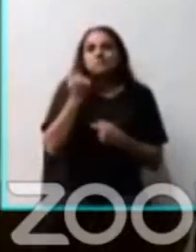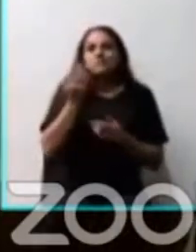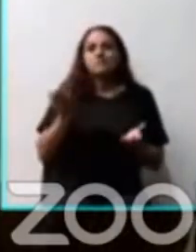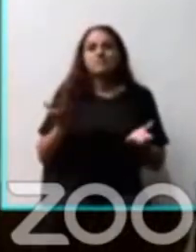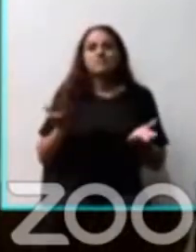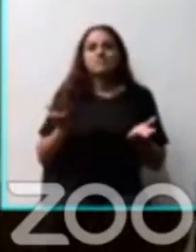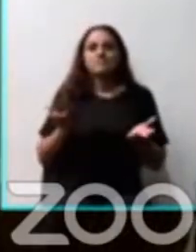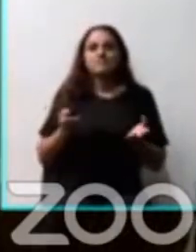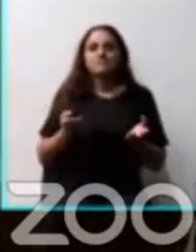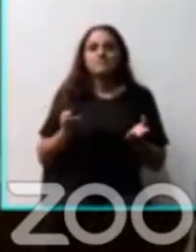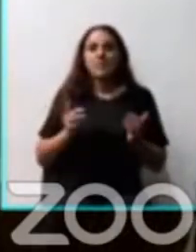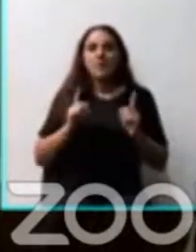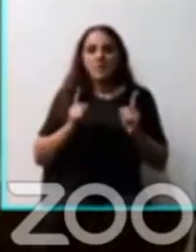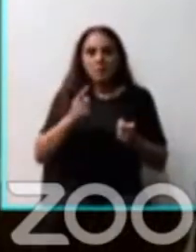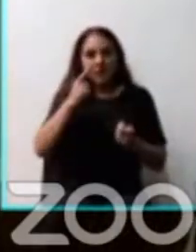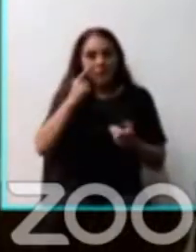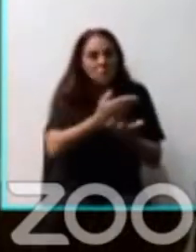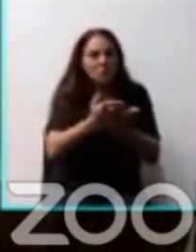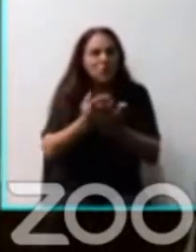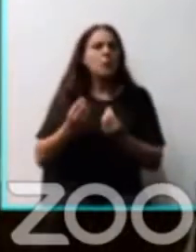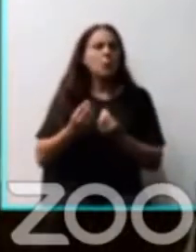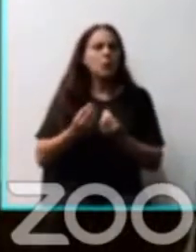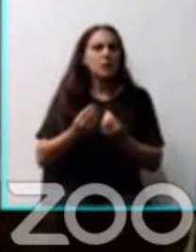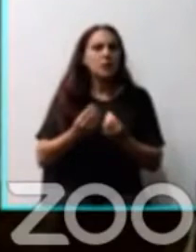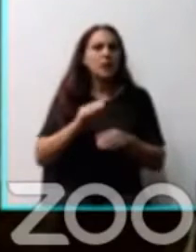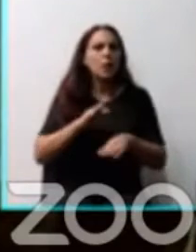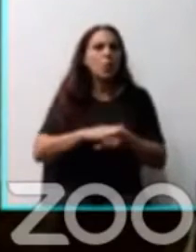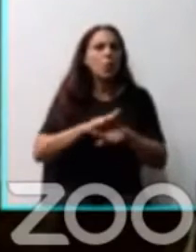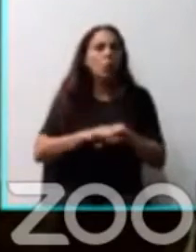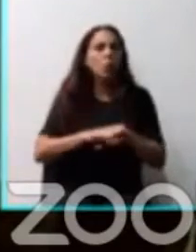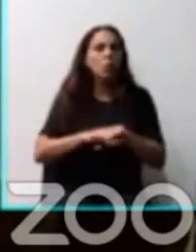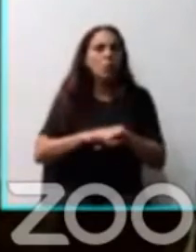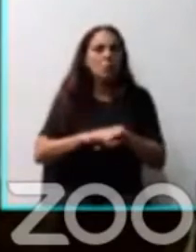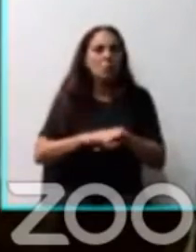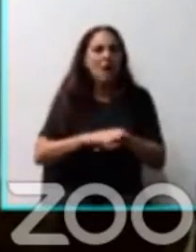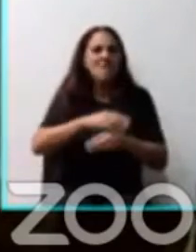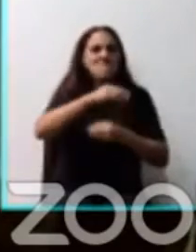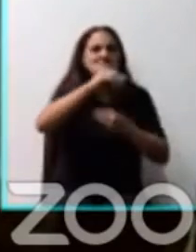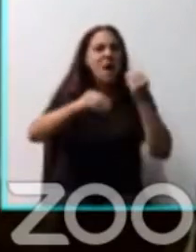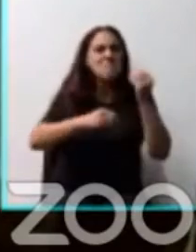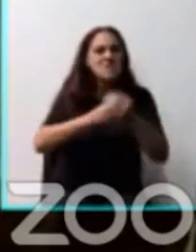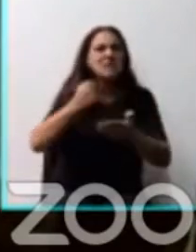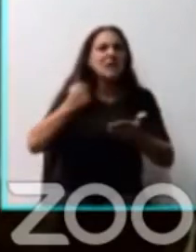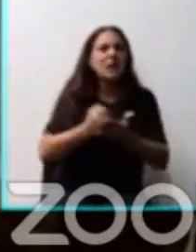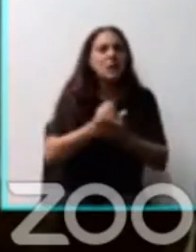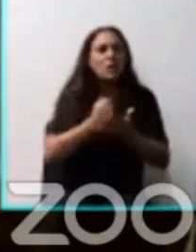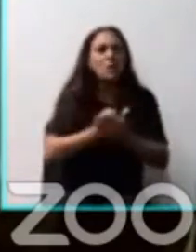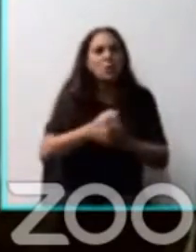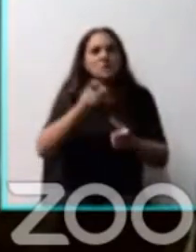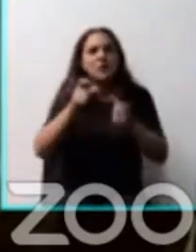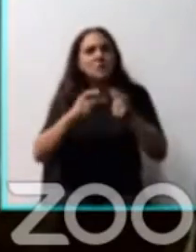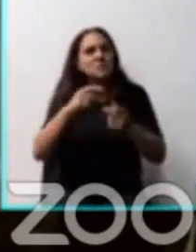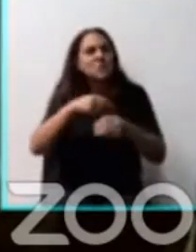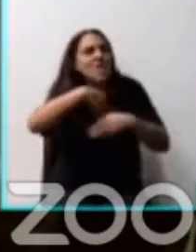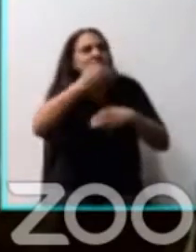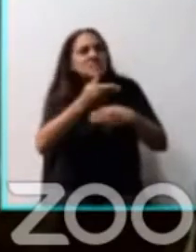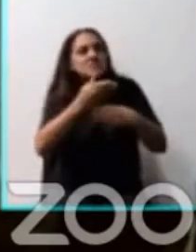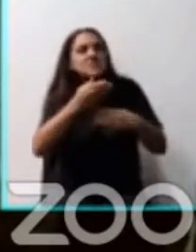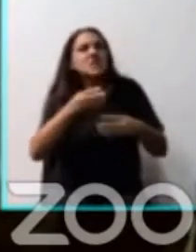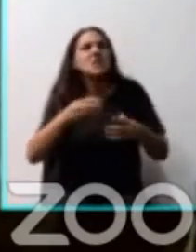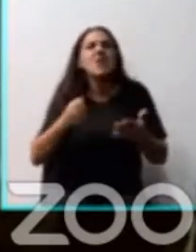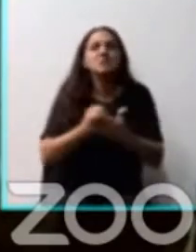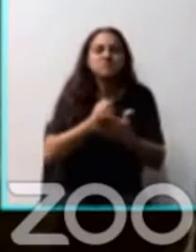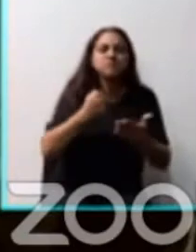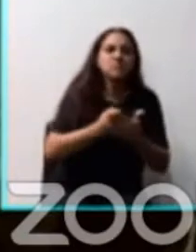Que salió la luz también por esa pelea enorme que dieron sus familiares, que dieron las vecinas y que gracias a